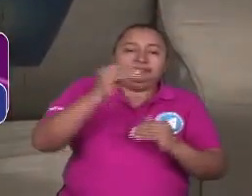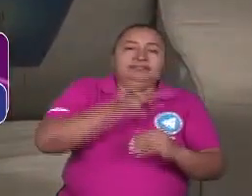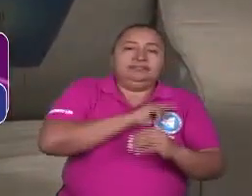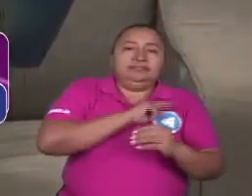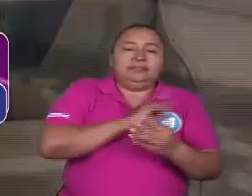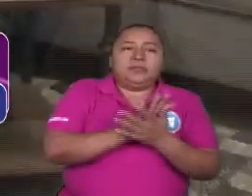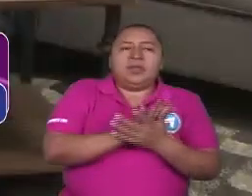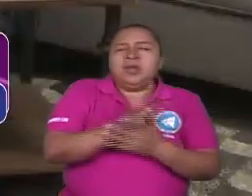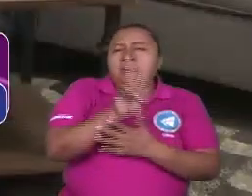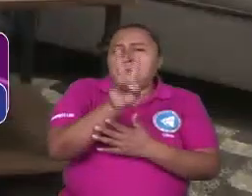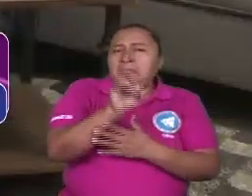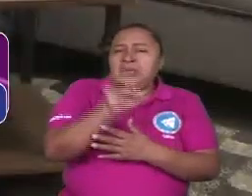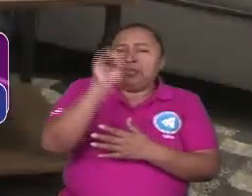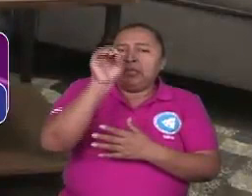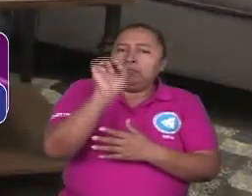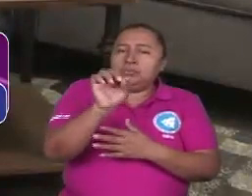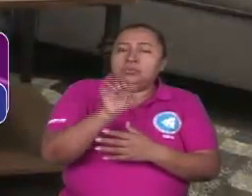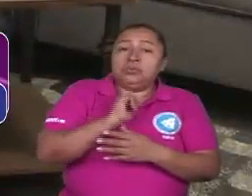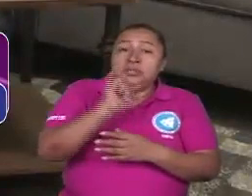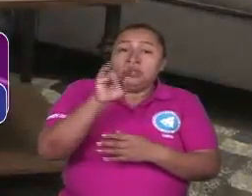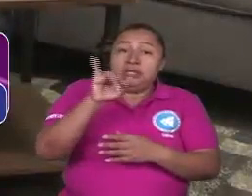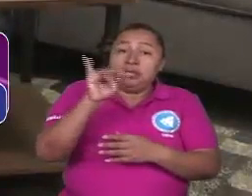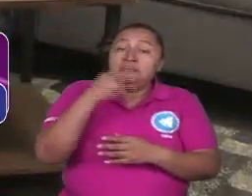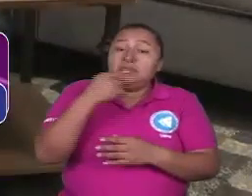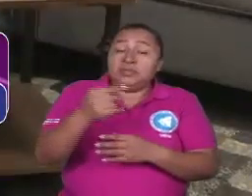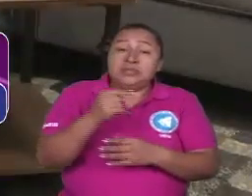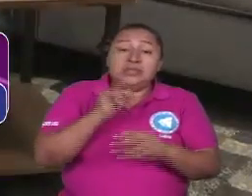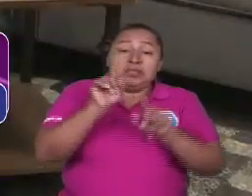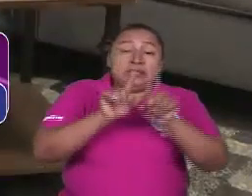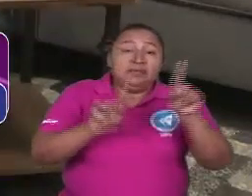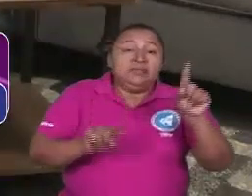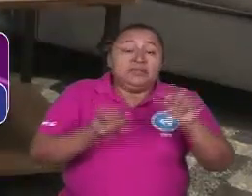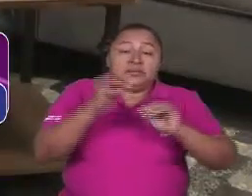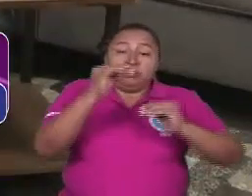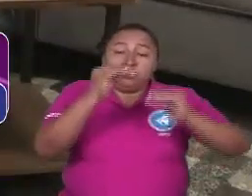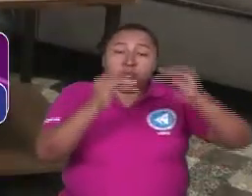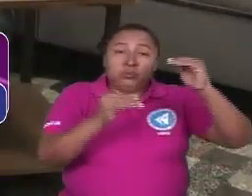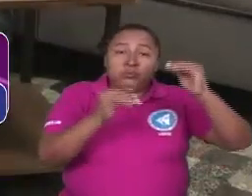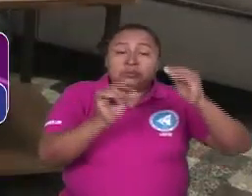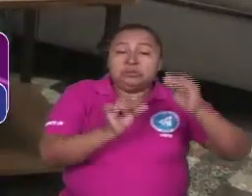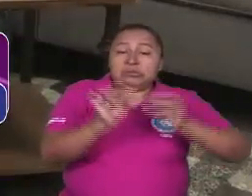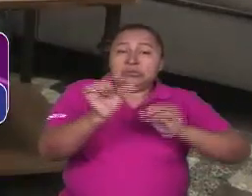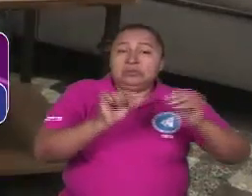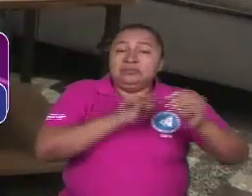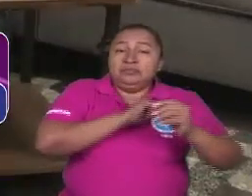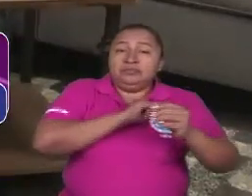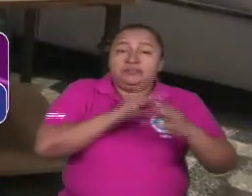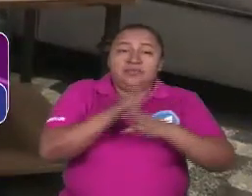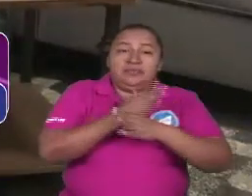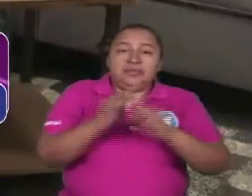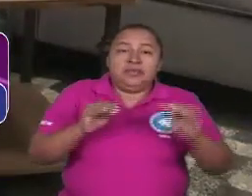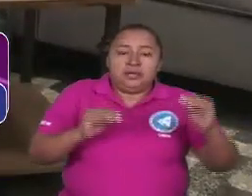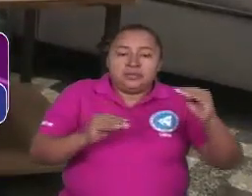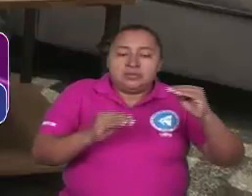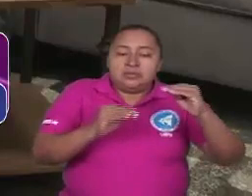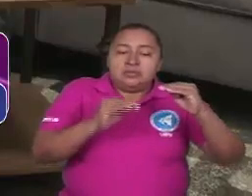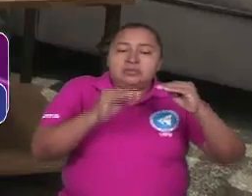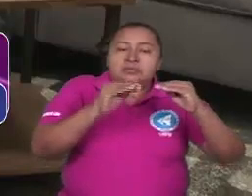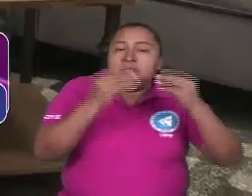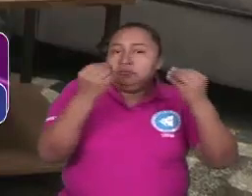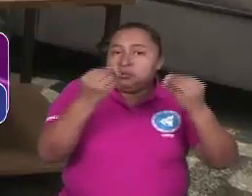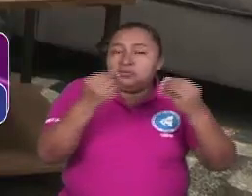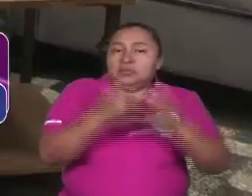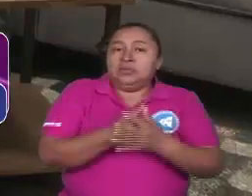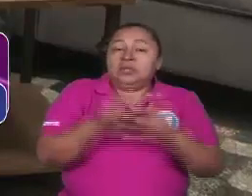como 20 puntos bajo el índice de Gini eso te dice que el nivel de desigualdad en la distribución del ingreso se había reducido